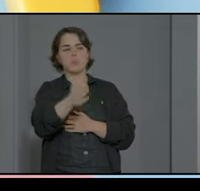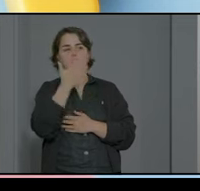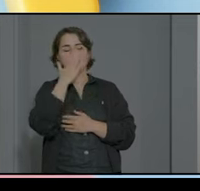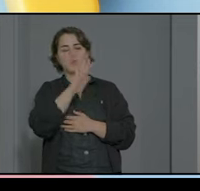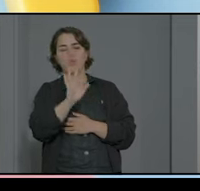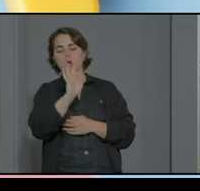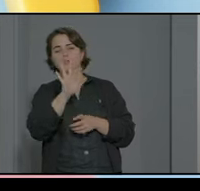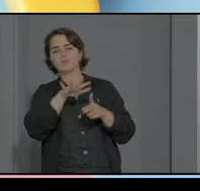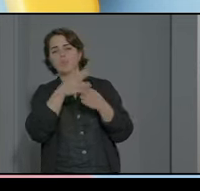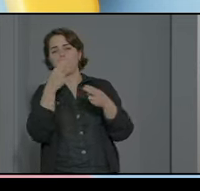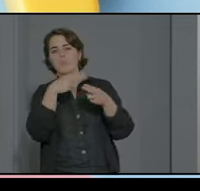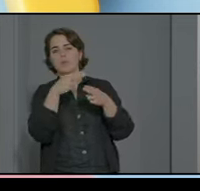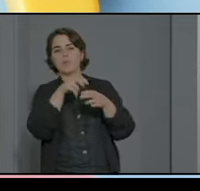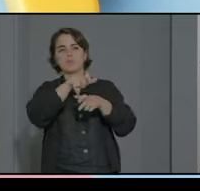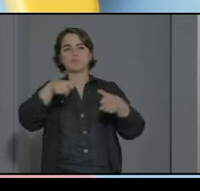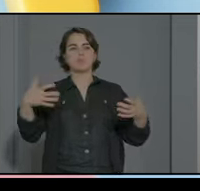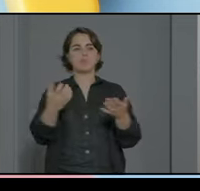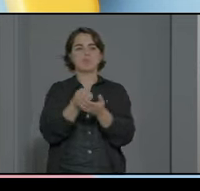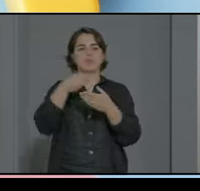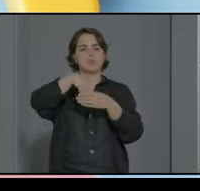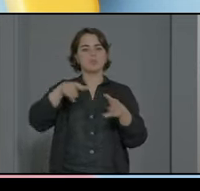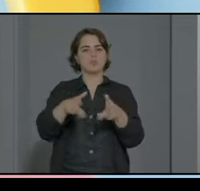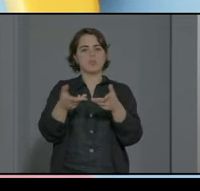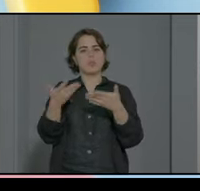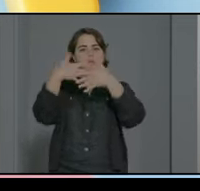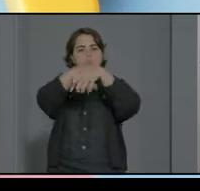tendencia o política de integrar a todas las personas en la sociedad